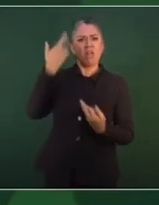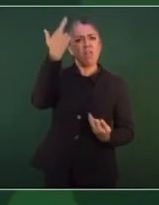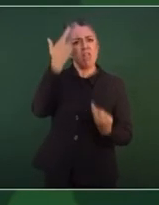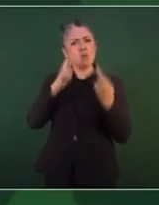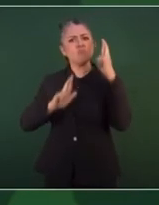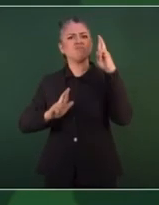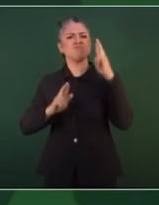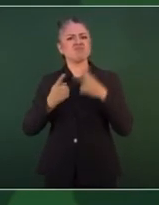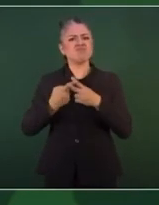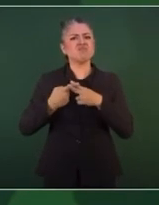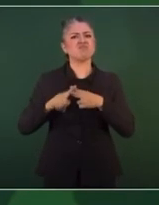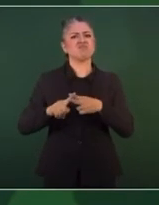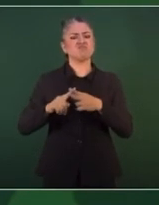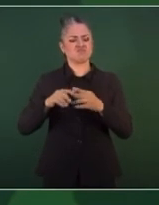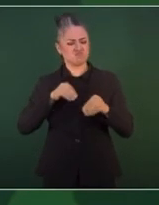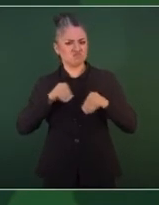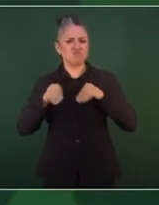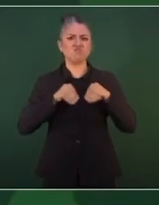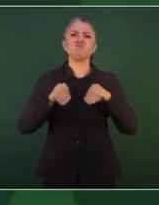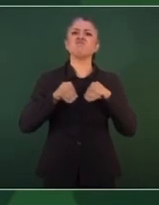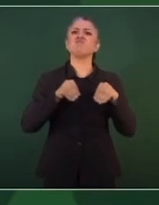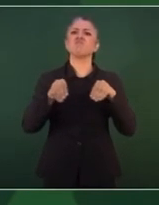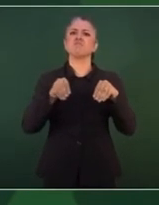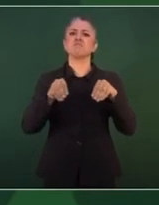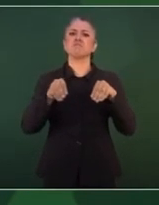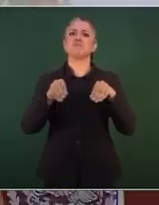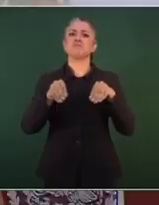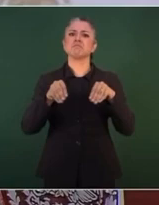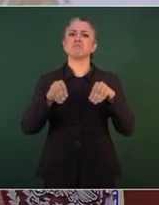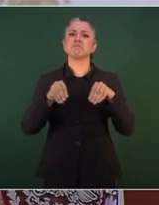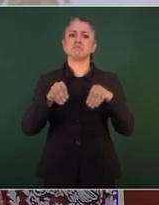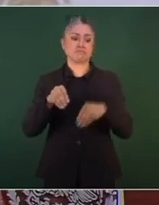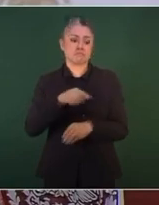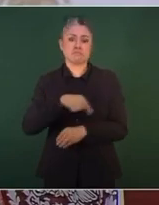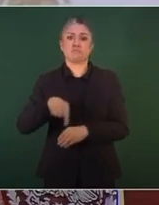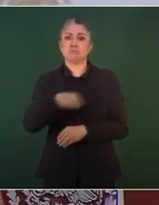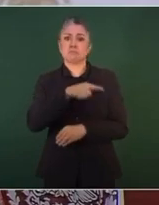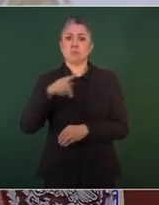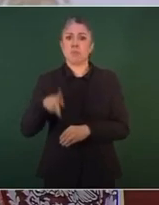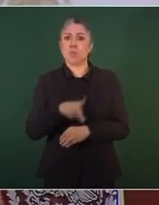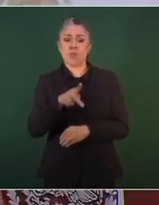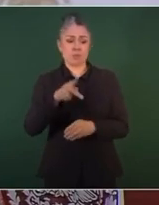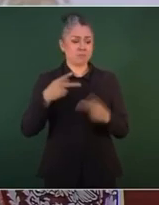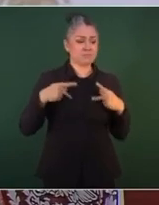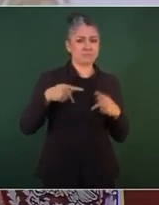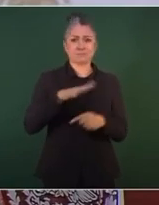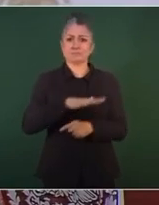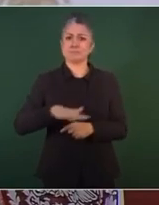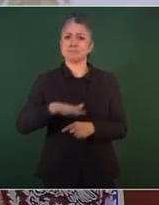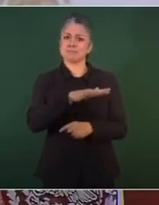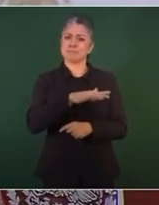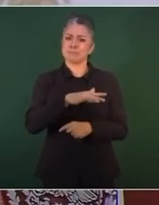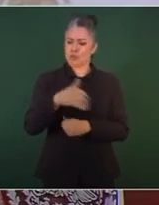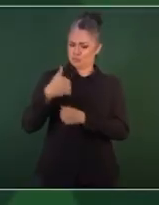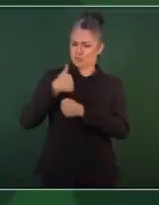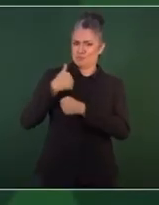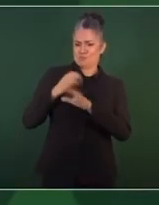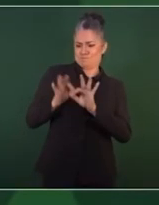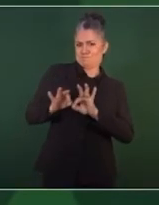y es parte de nuestro pueblo y es una institución fundamental